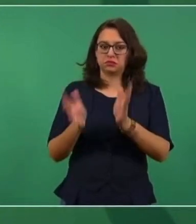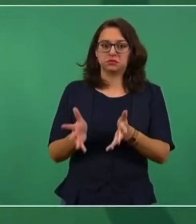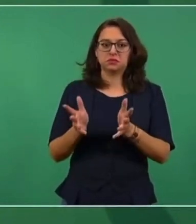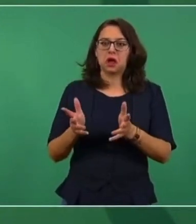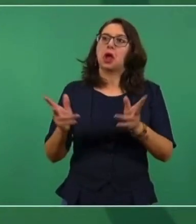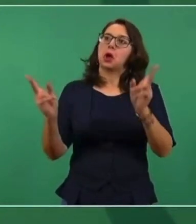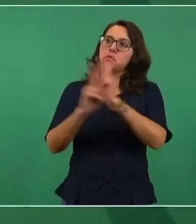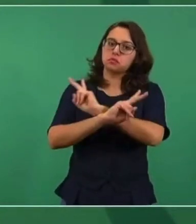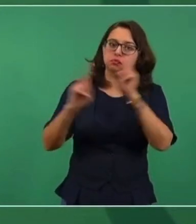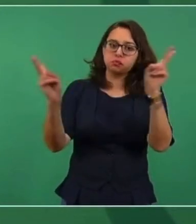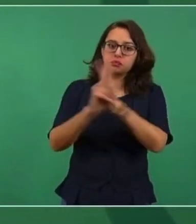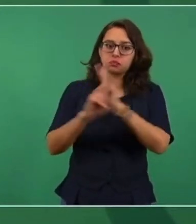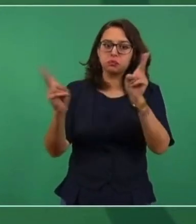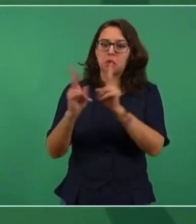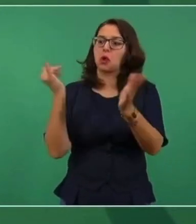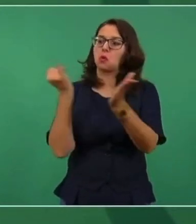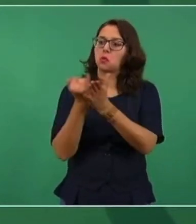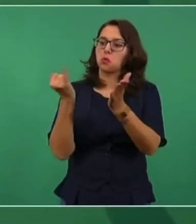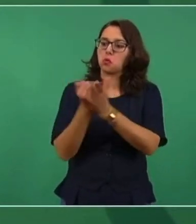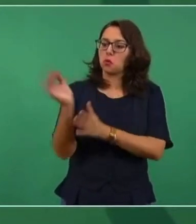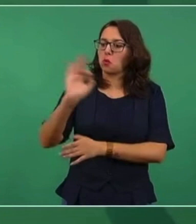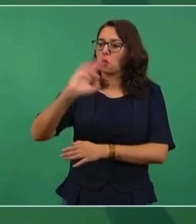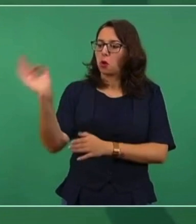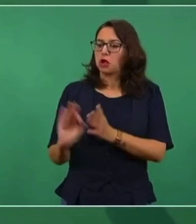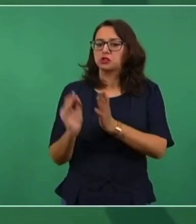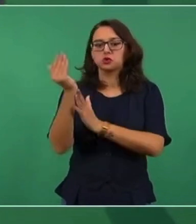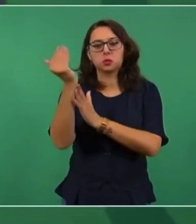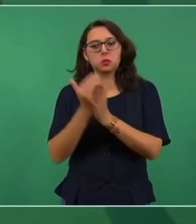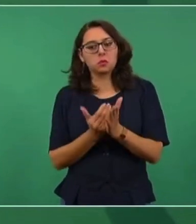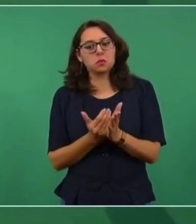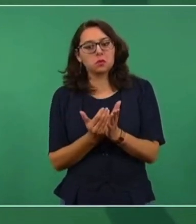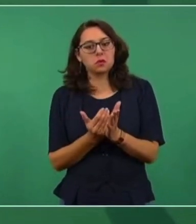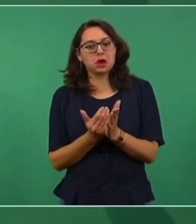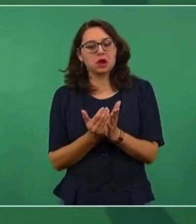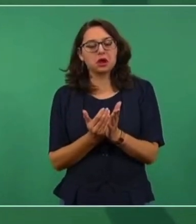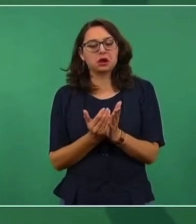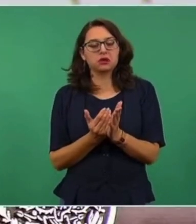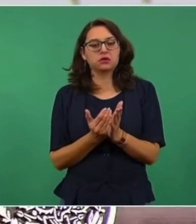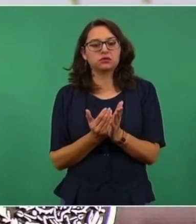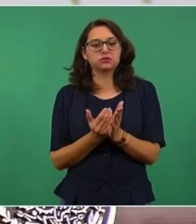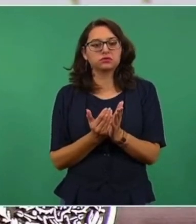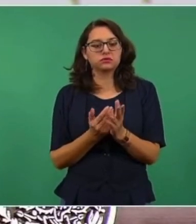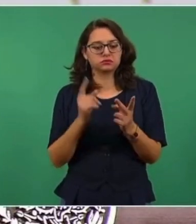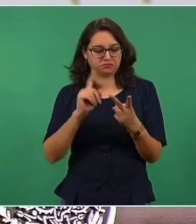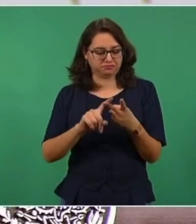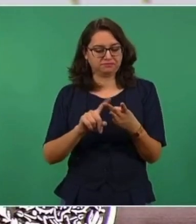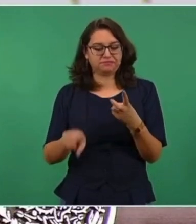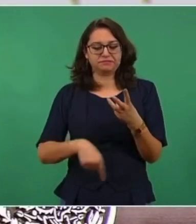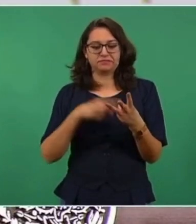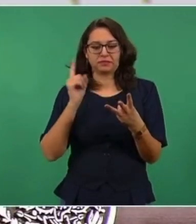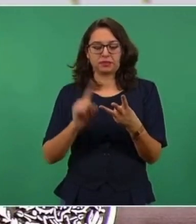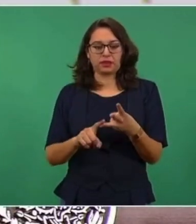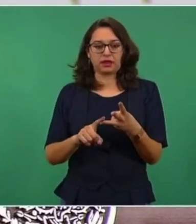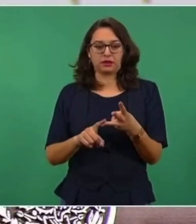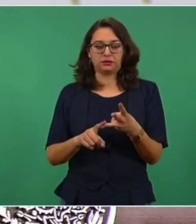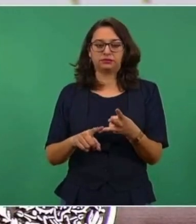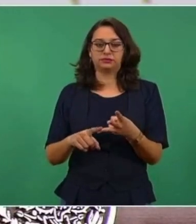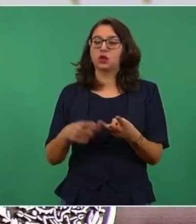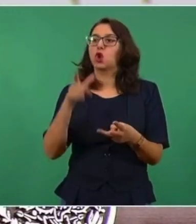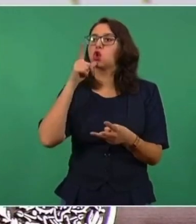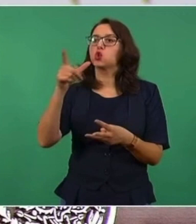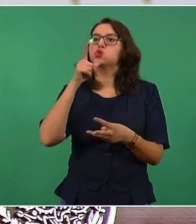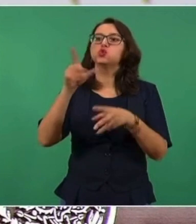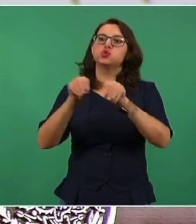no pagamos por la transmisión,